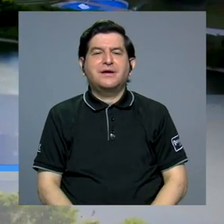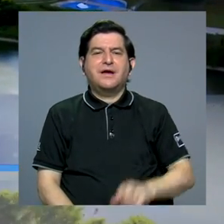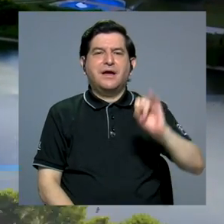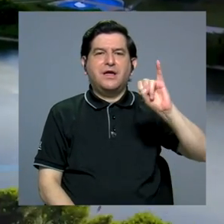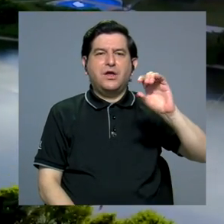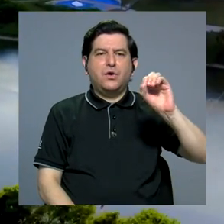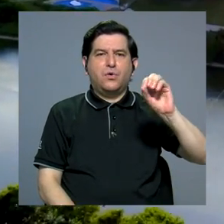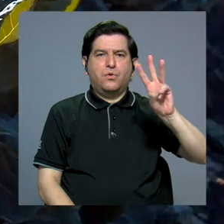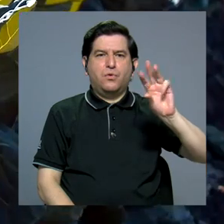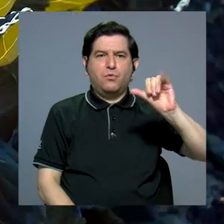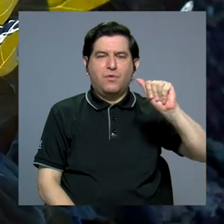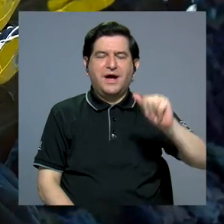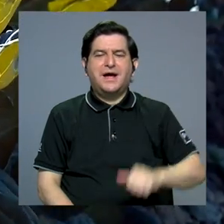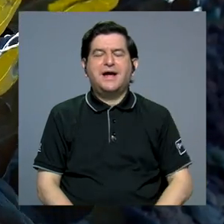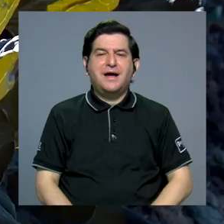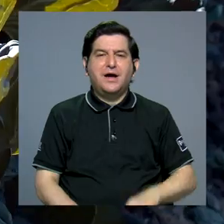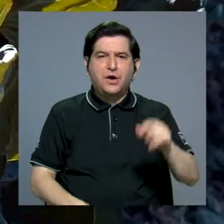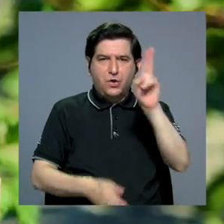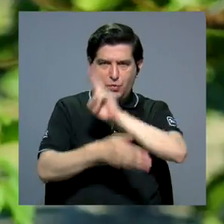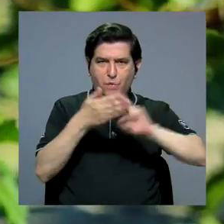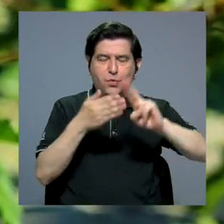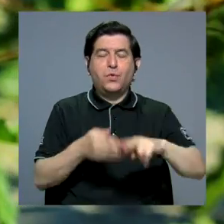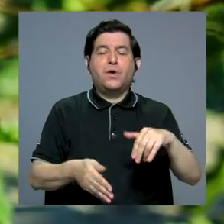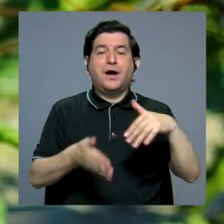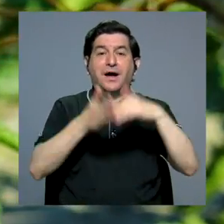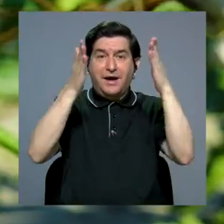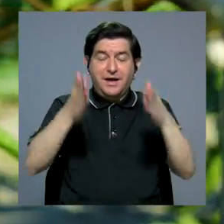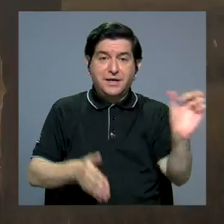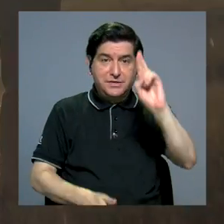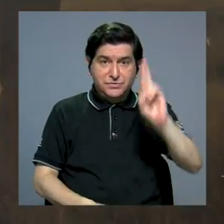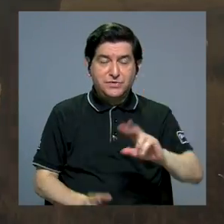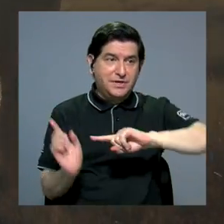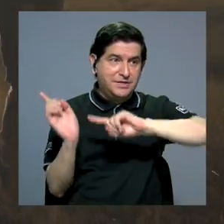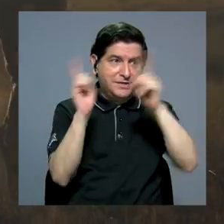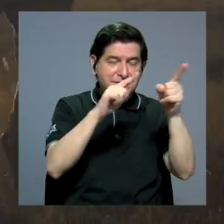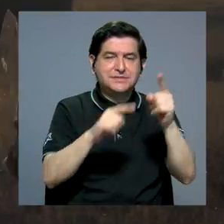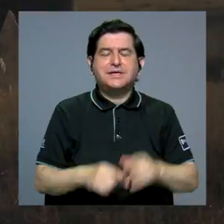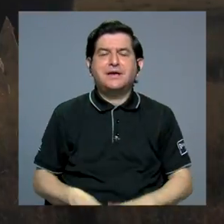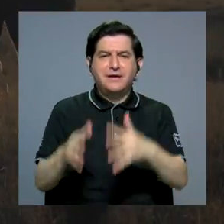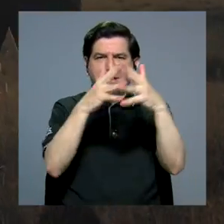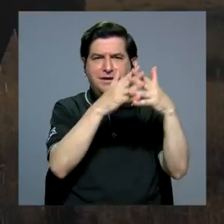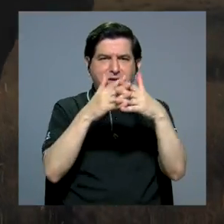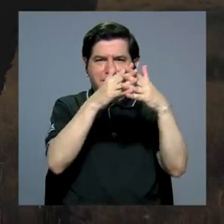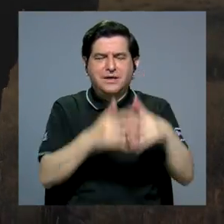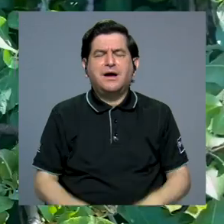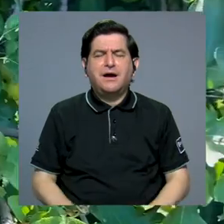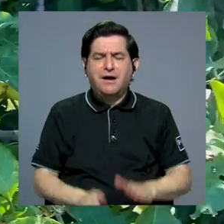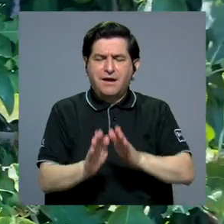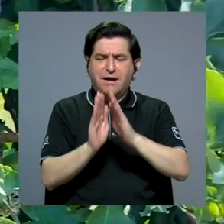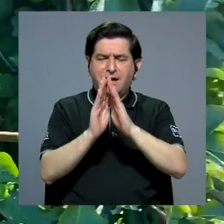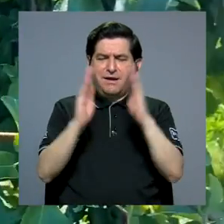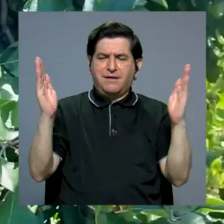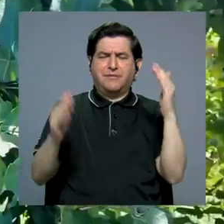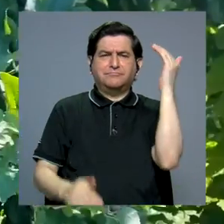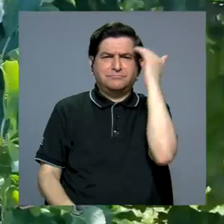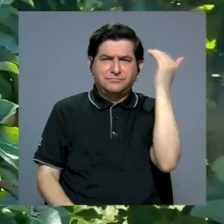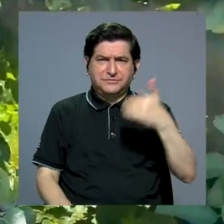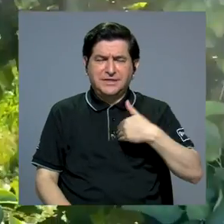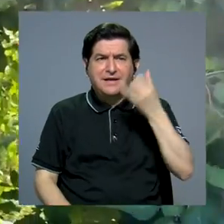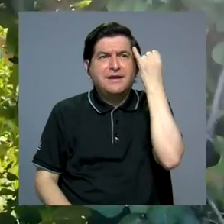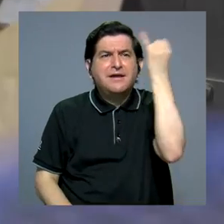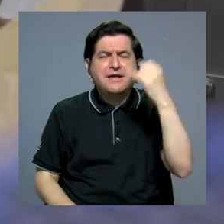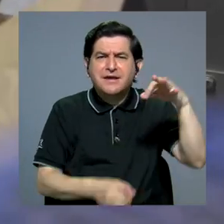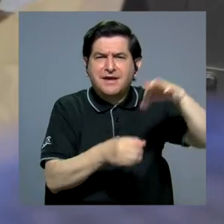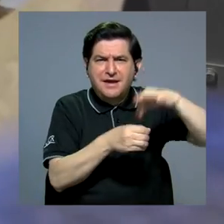y Iowa State University ha permitido que estudiantes costarricenses viajen a Estados Unidos para ampliar sus conocimientos